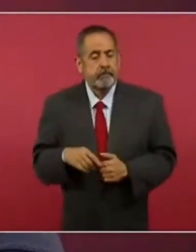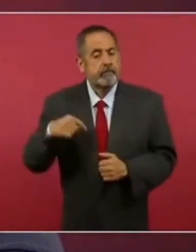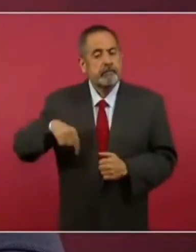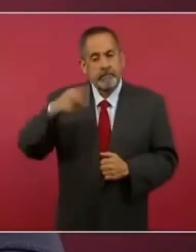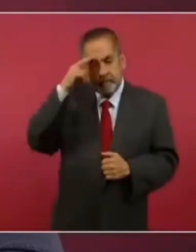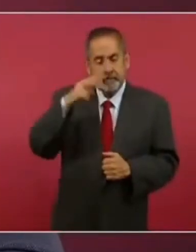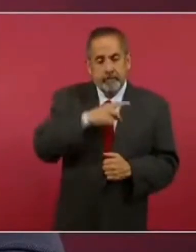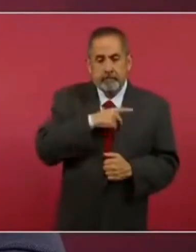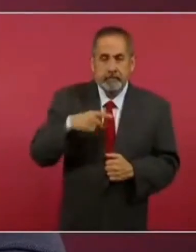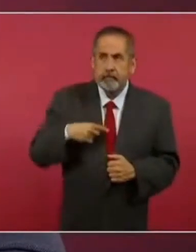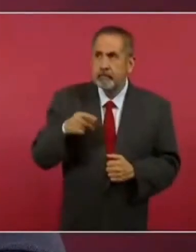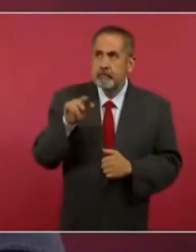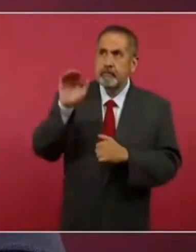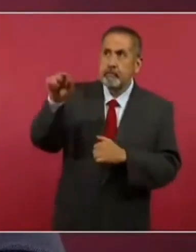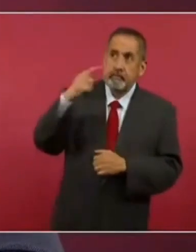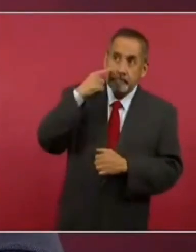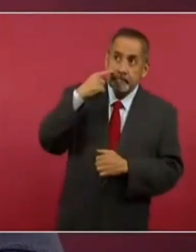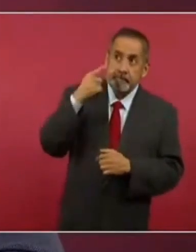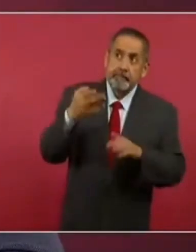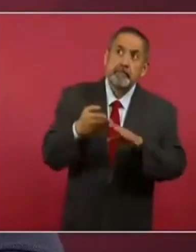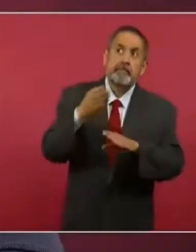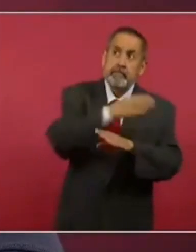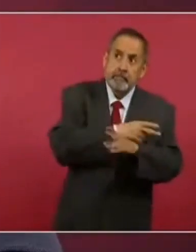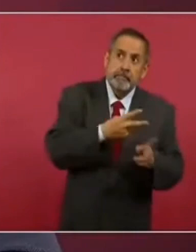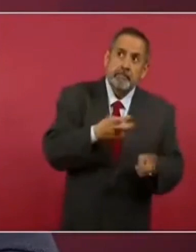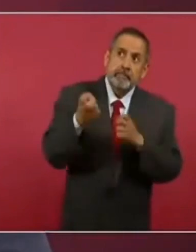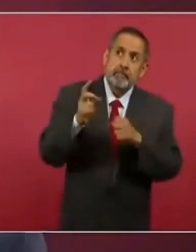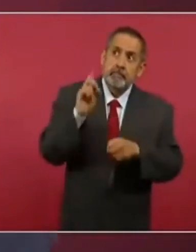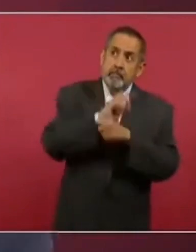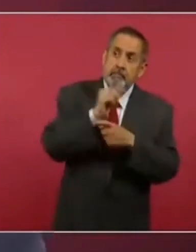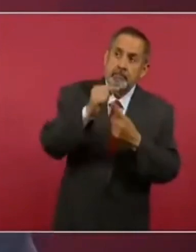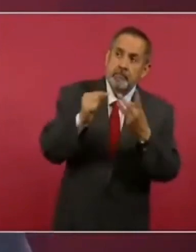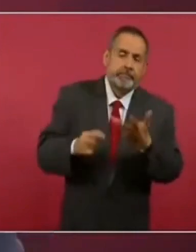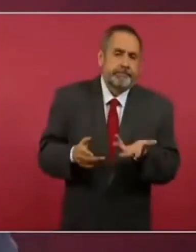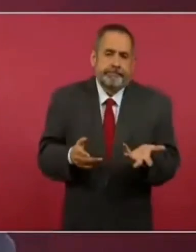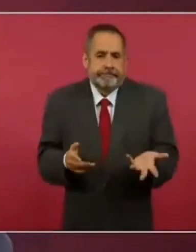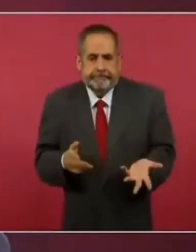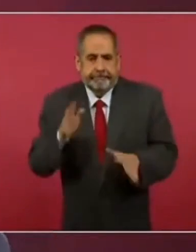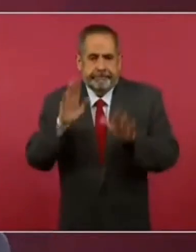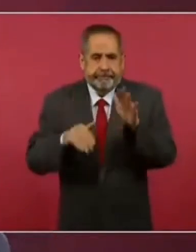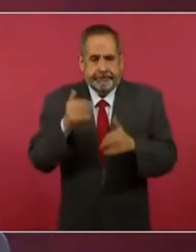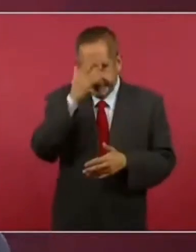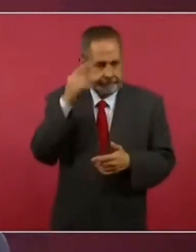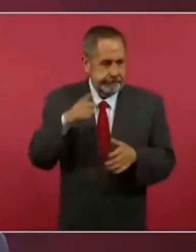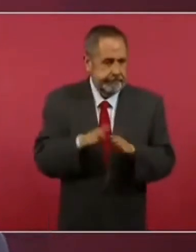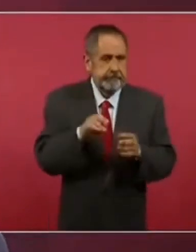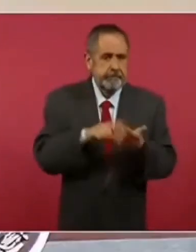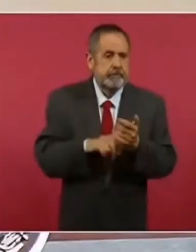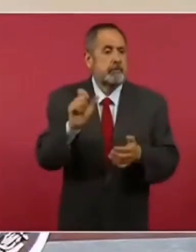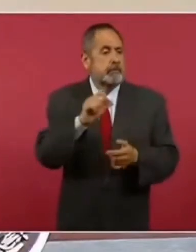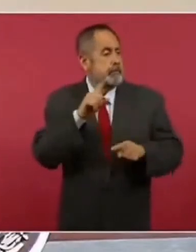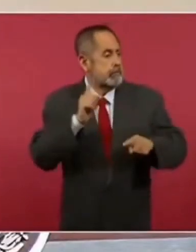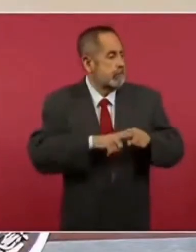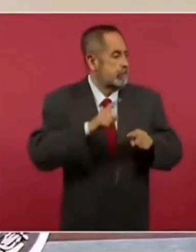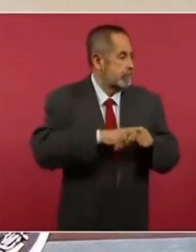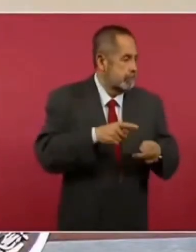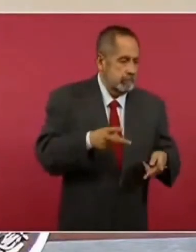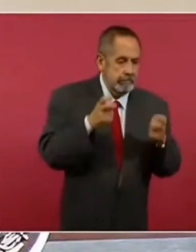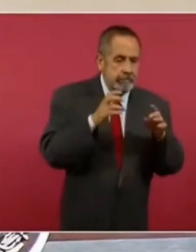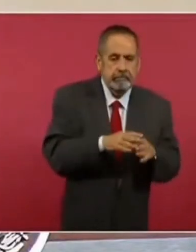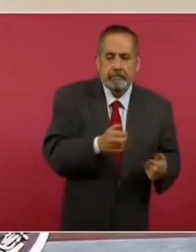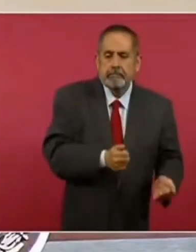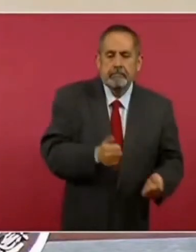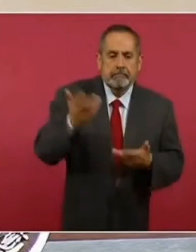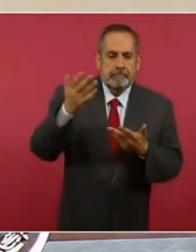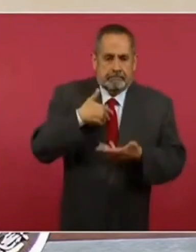acreditar y no lo podemos hacer siempre las circunstancias o la manera